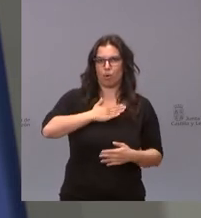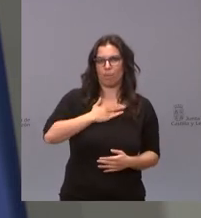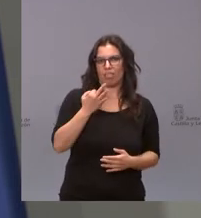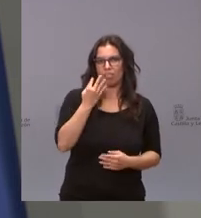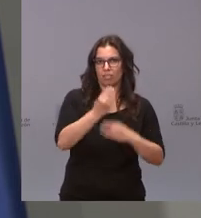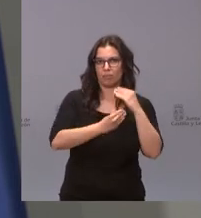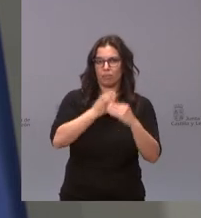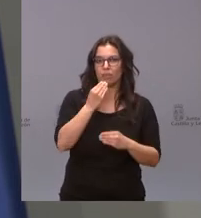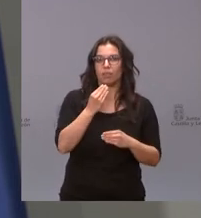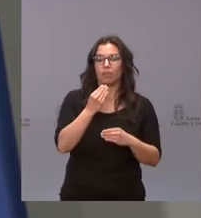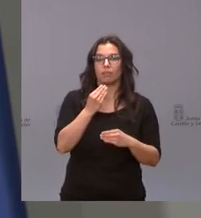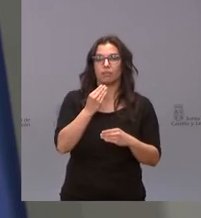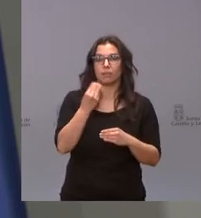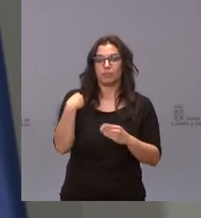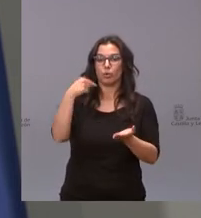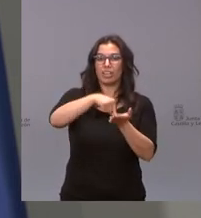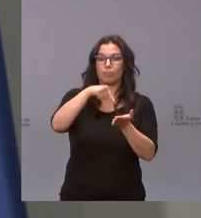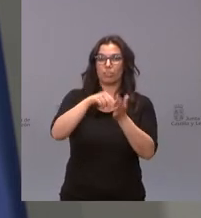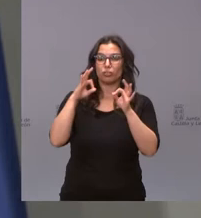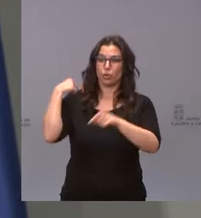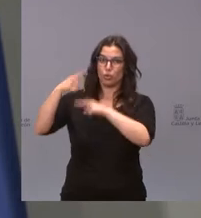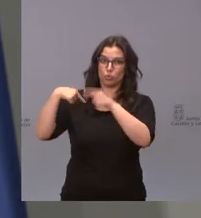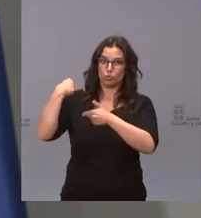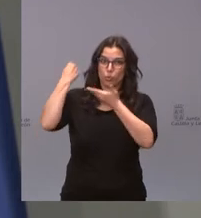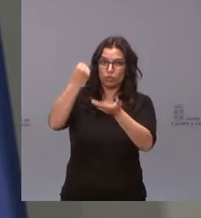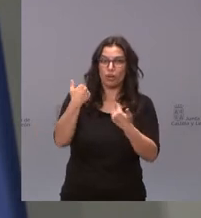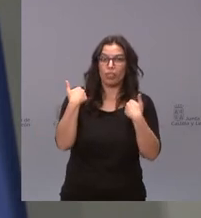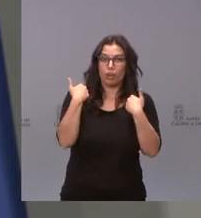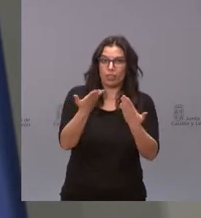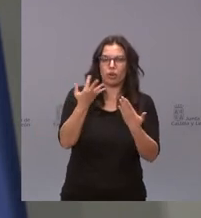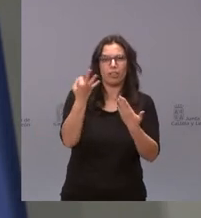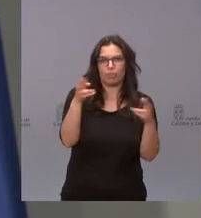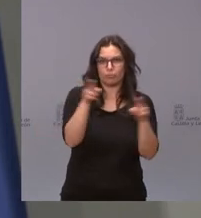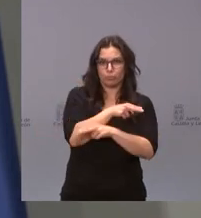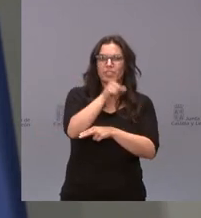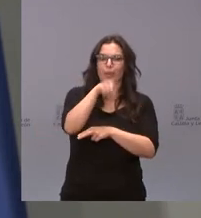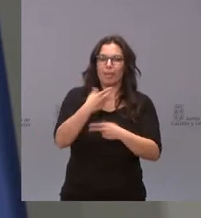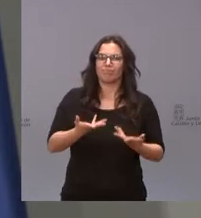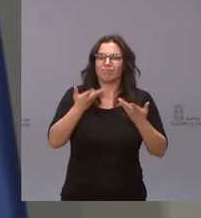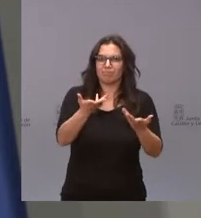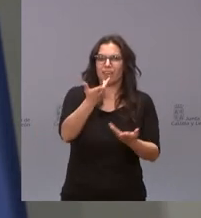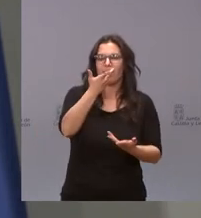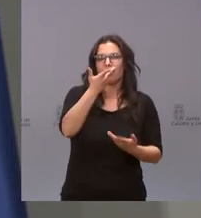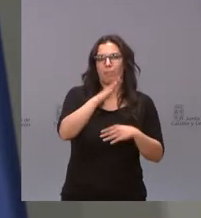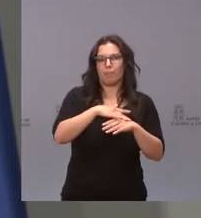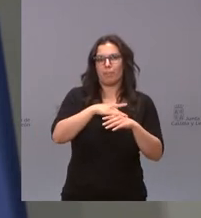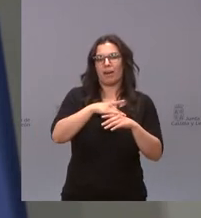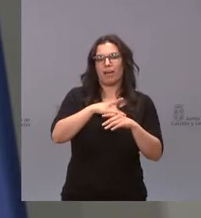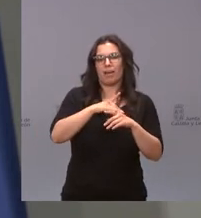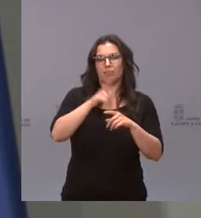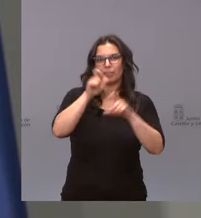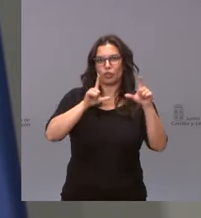supresión del impuesto de sucesiones y donaciones también va a ayudar a esto también la simplificación